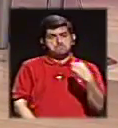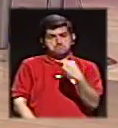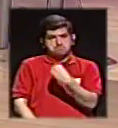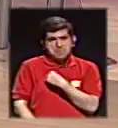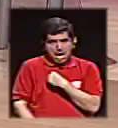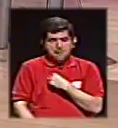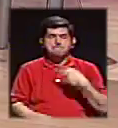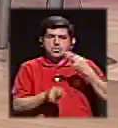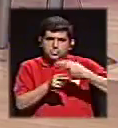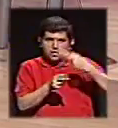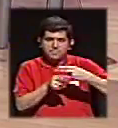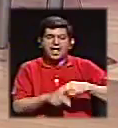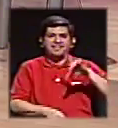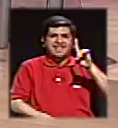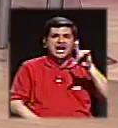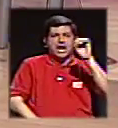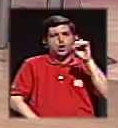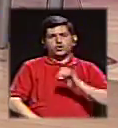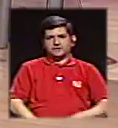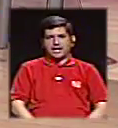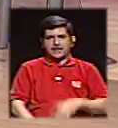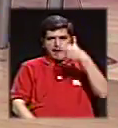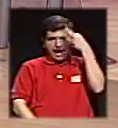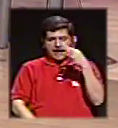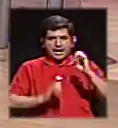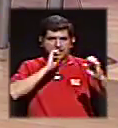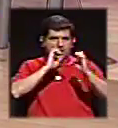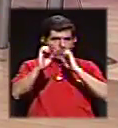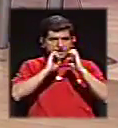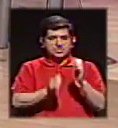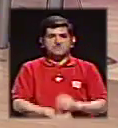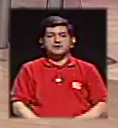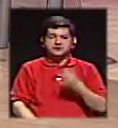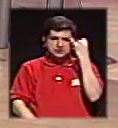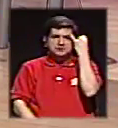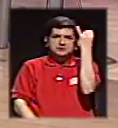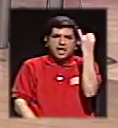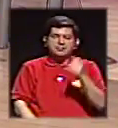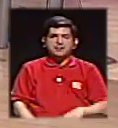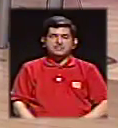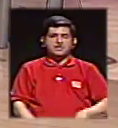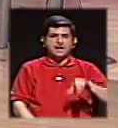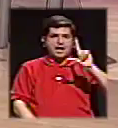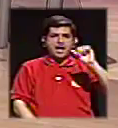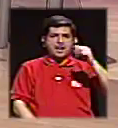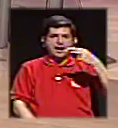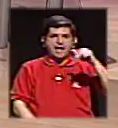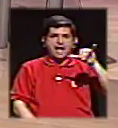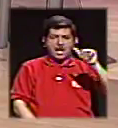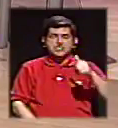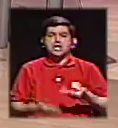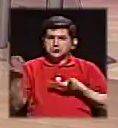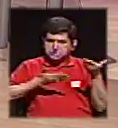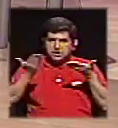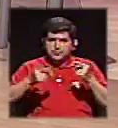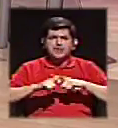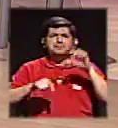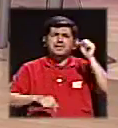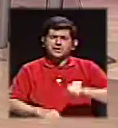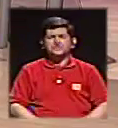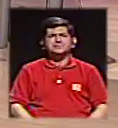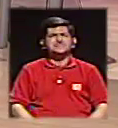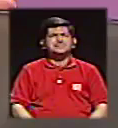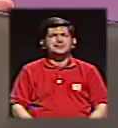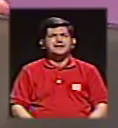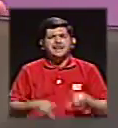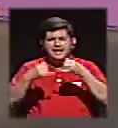fue nombrado por Daniel Ortega, creo que la entrevista va a servir de argumento en la Haya, pero a eso me refiero, sí, timeline